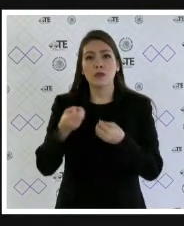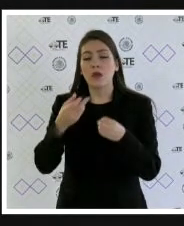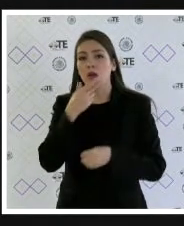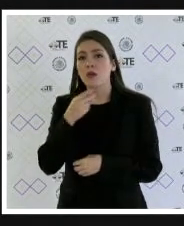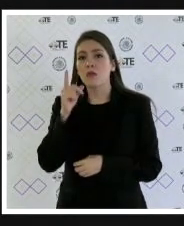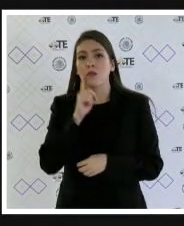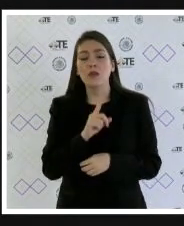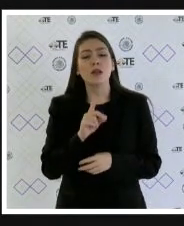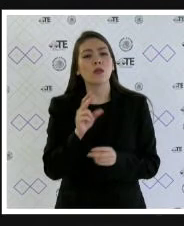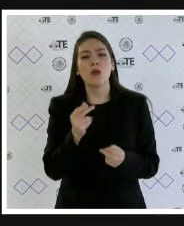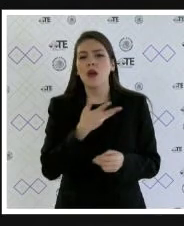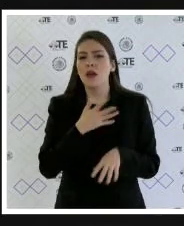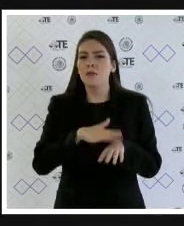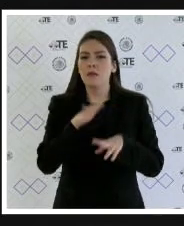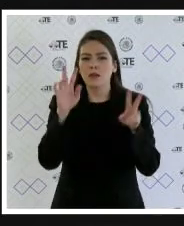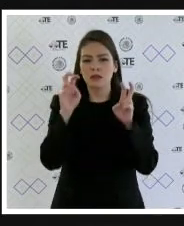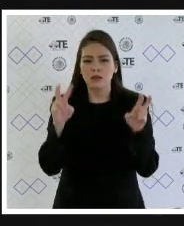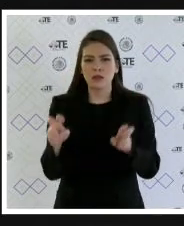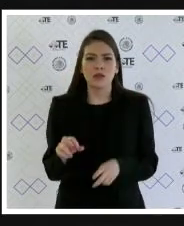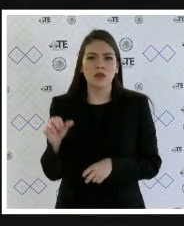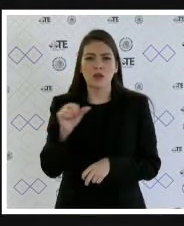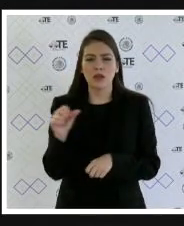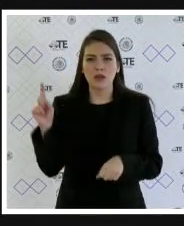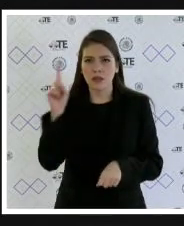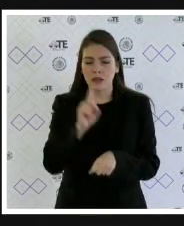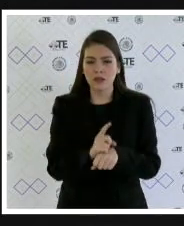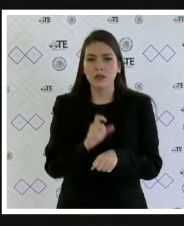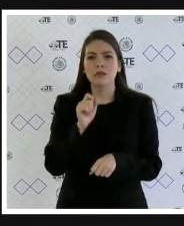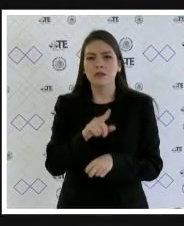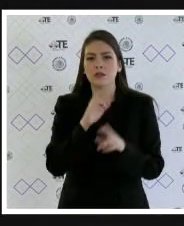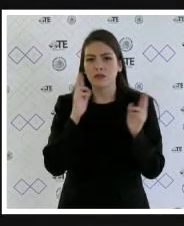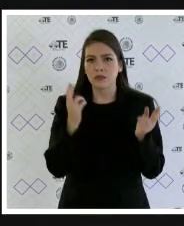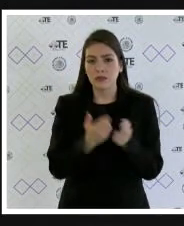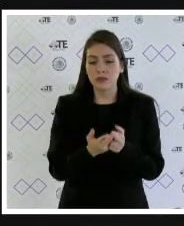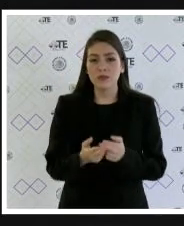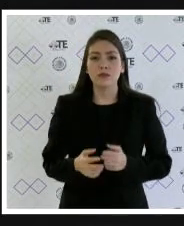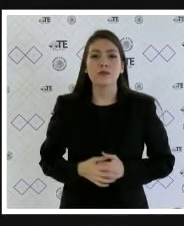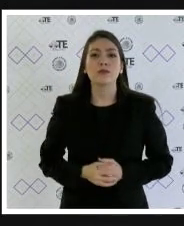informo que han sido agotados los asuntos listados en el orden del día para esta sesión pública